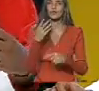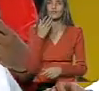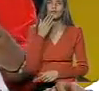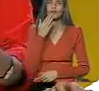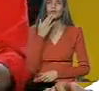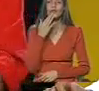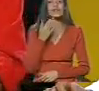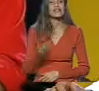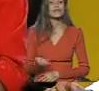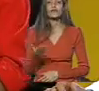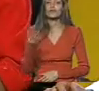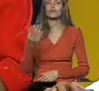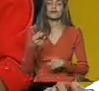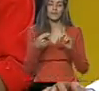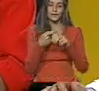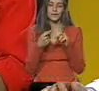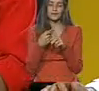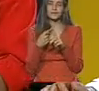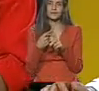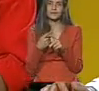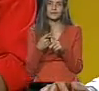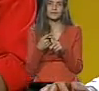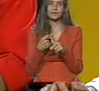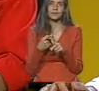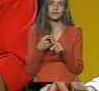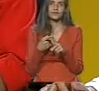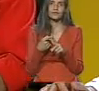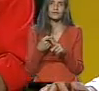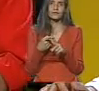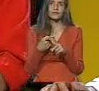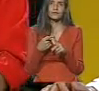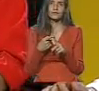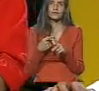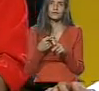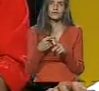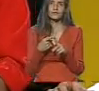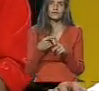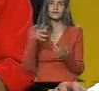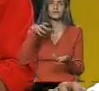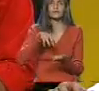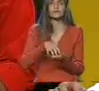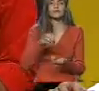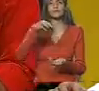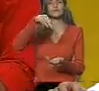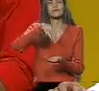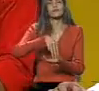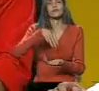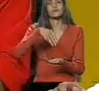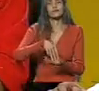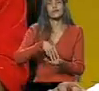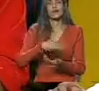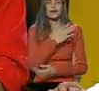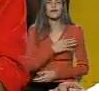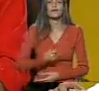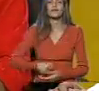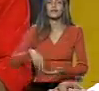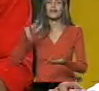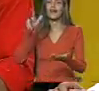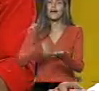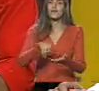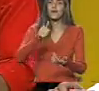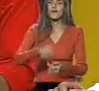bien importantes. Un punto de cuenta que tiene que ver con el Estado Miranda. El Presidente aprobó